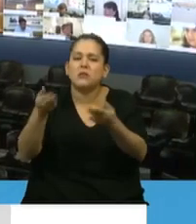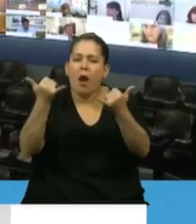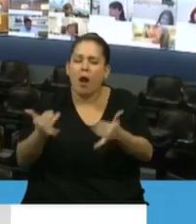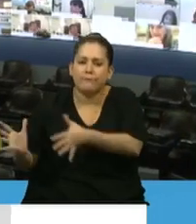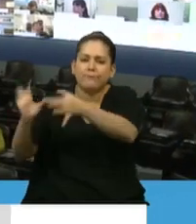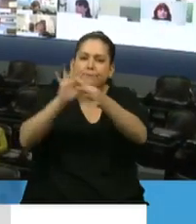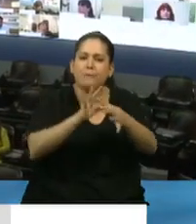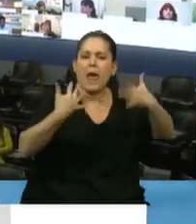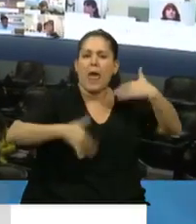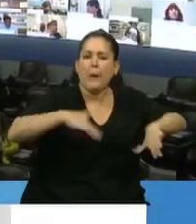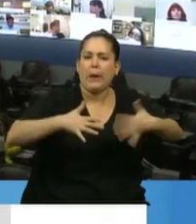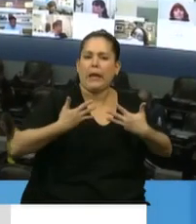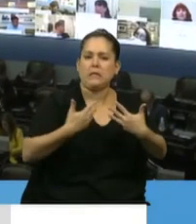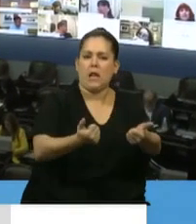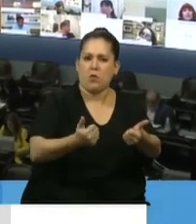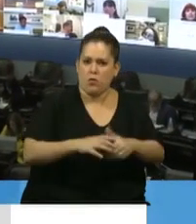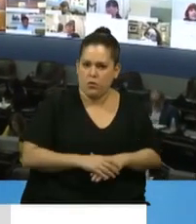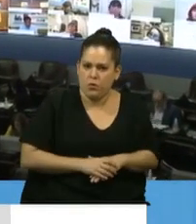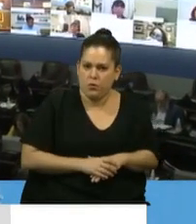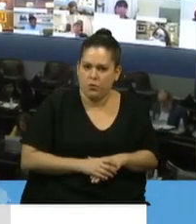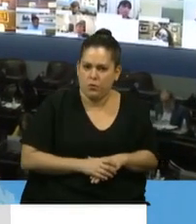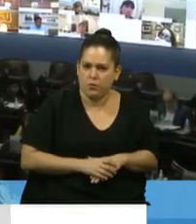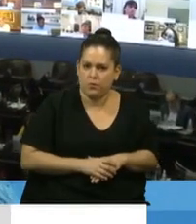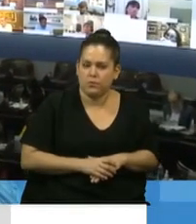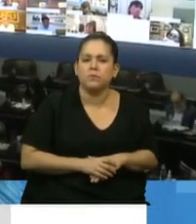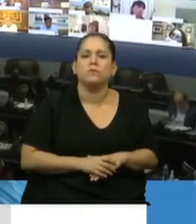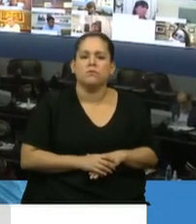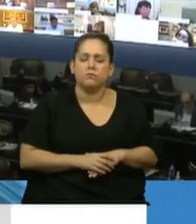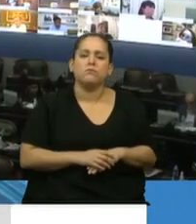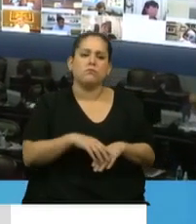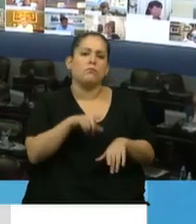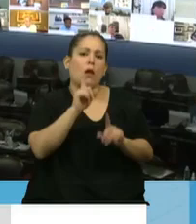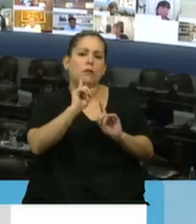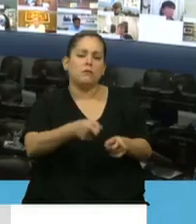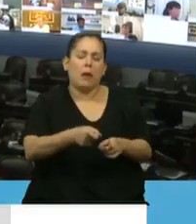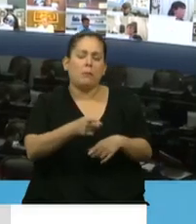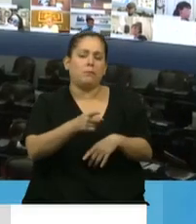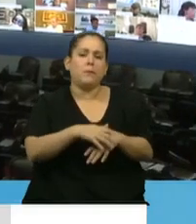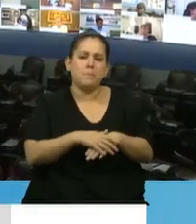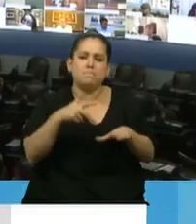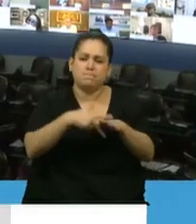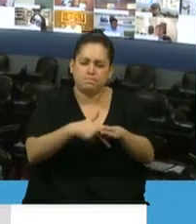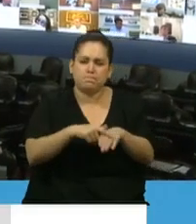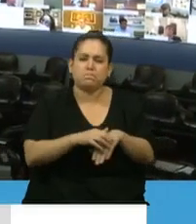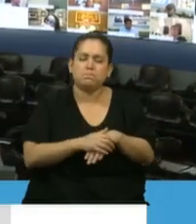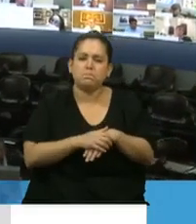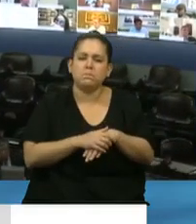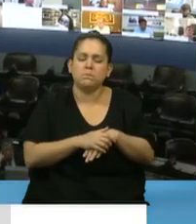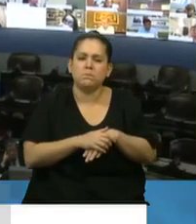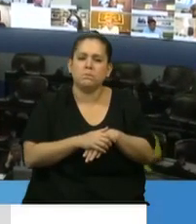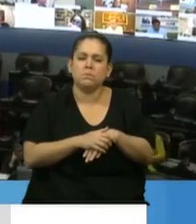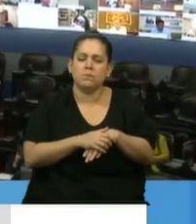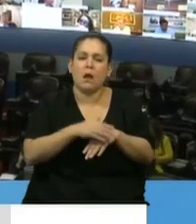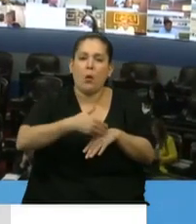sanitaria establecidos 260 barra 20 por el periodo que vence